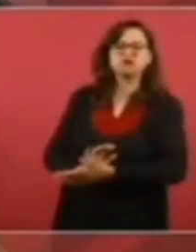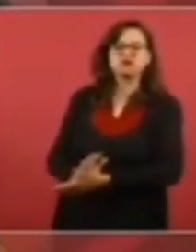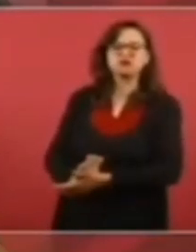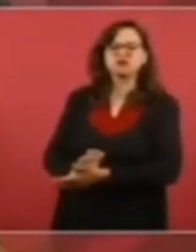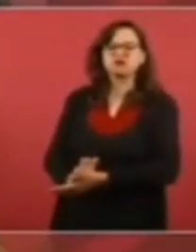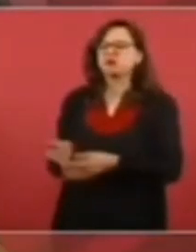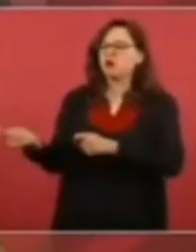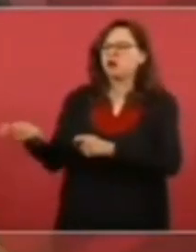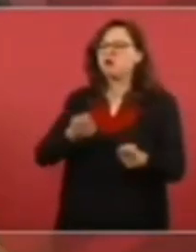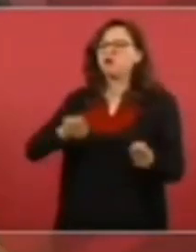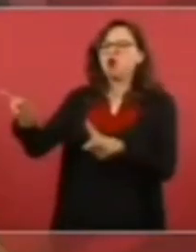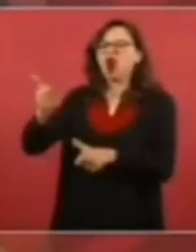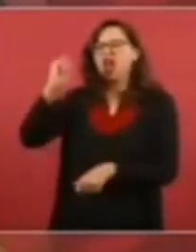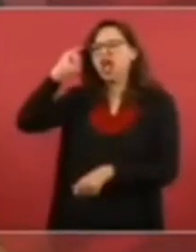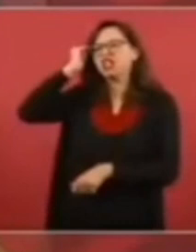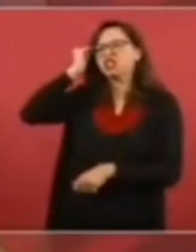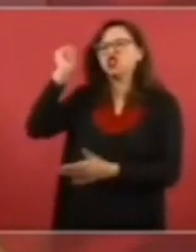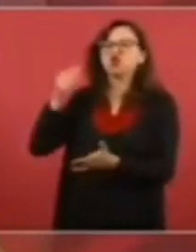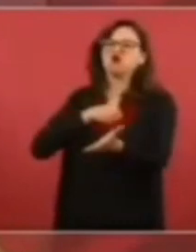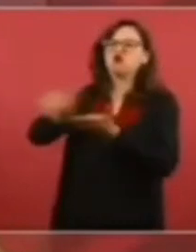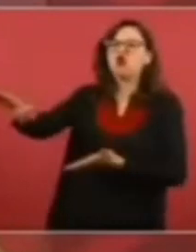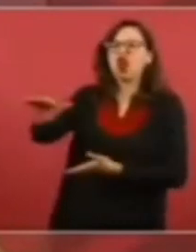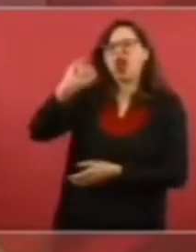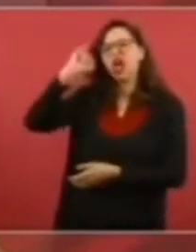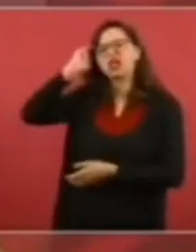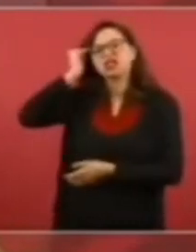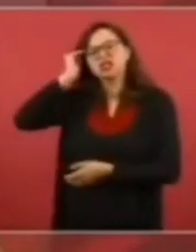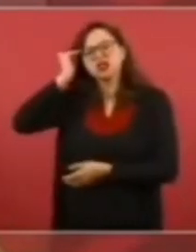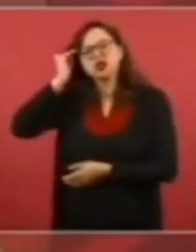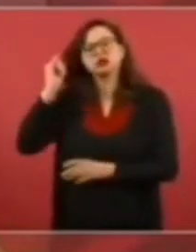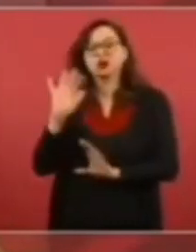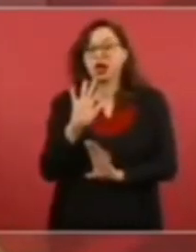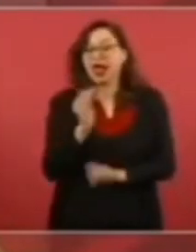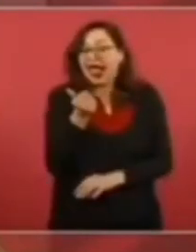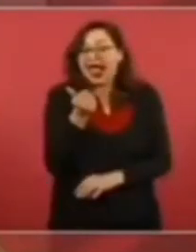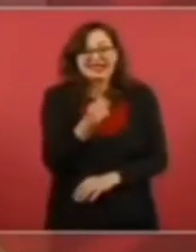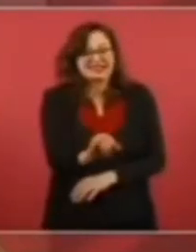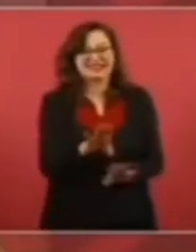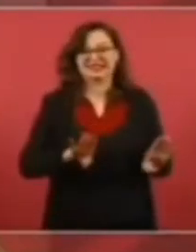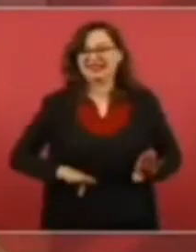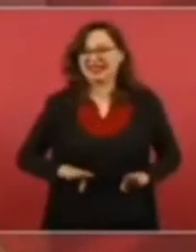Váyanse indios, cosas por el estilo.